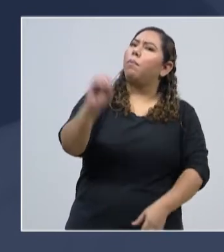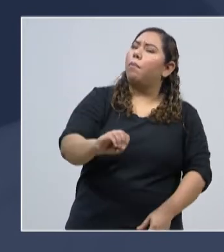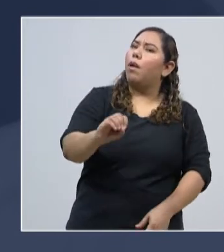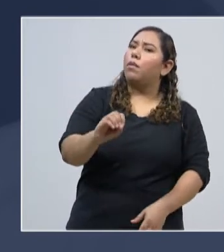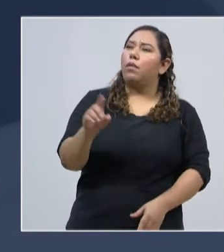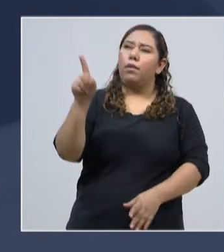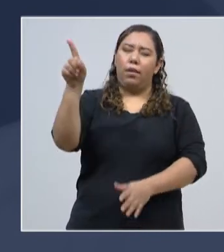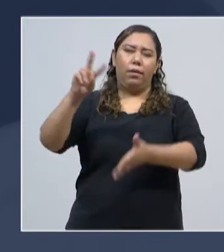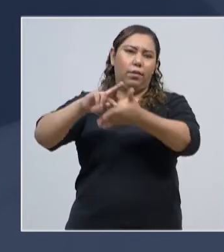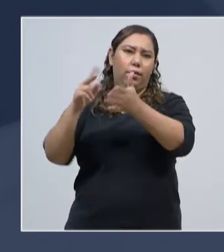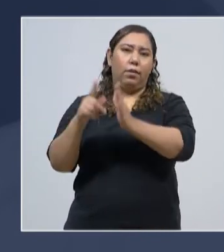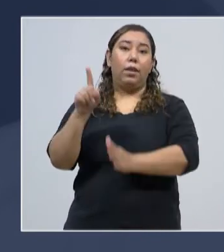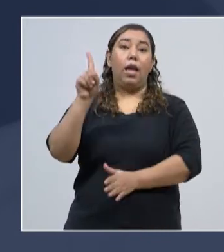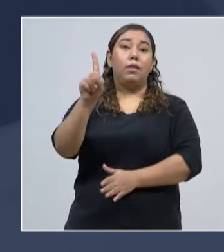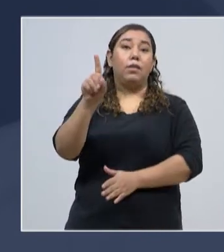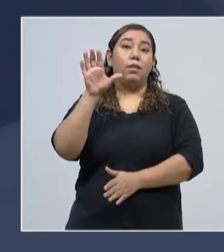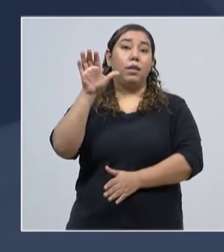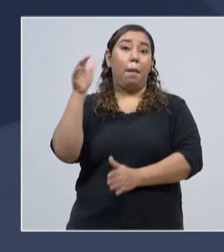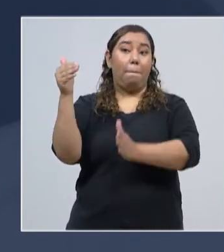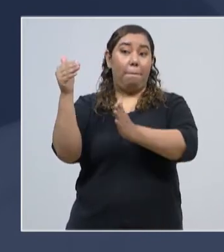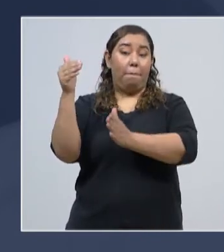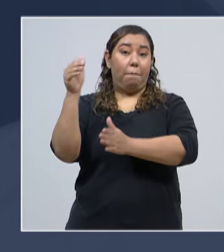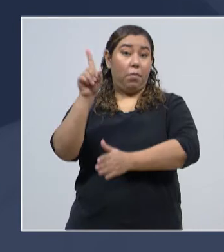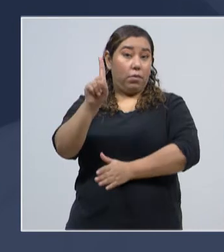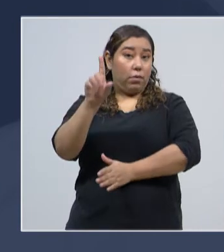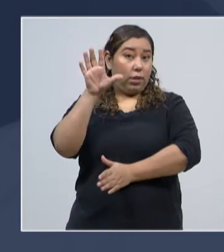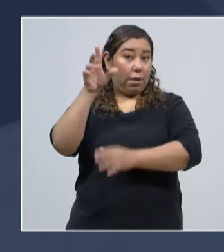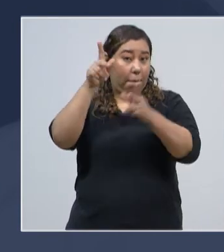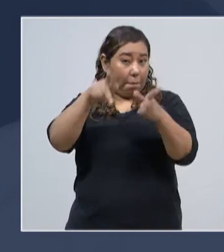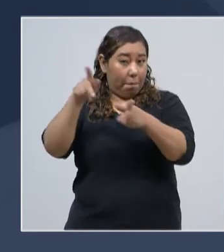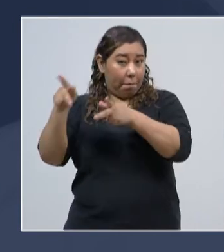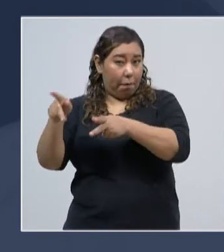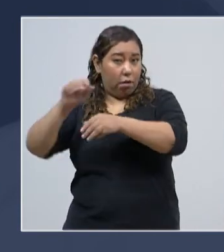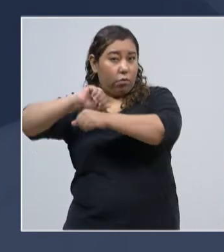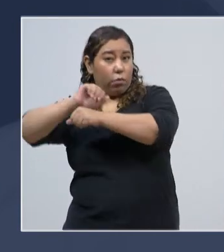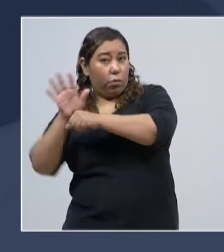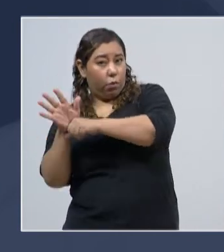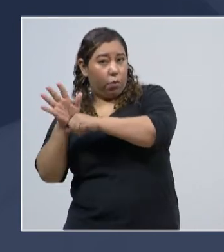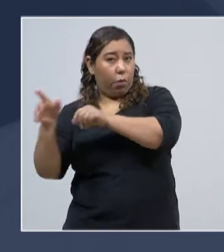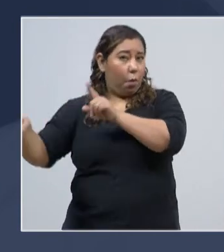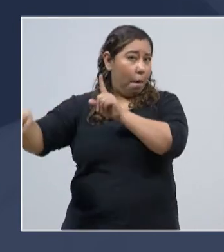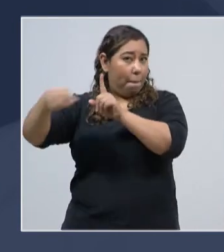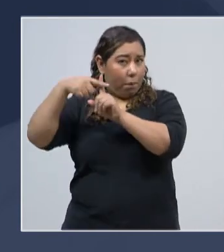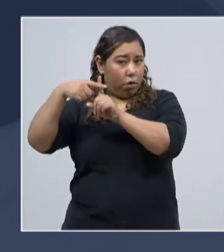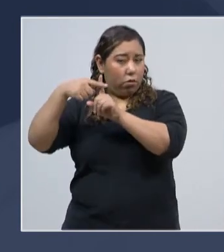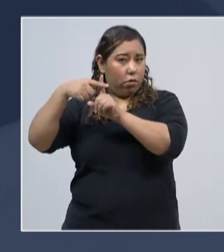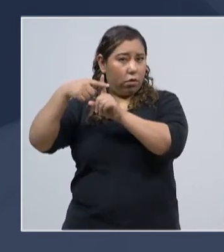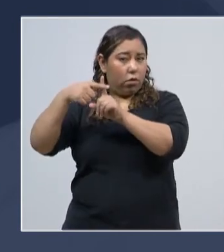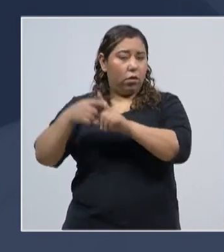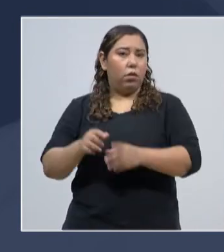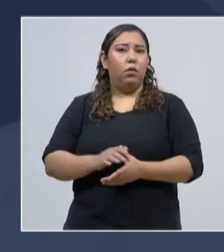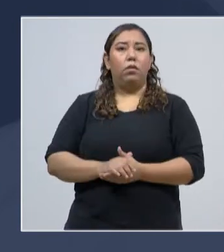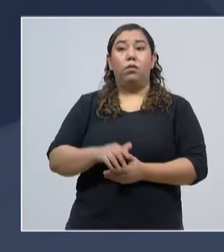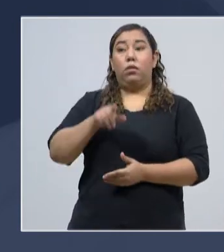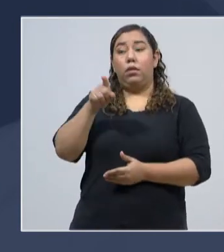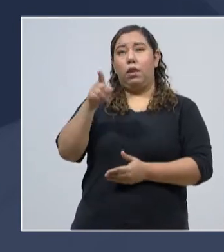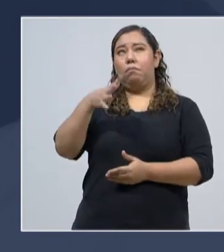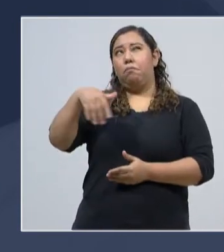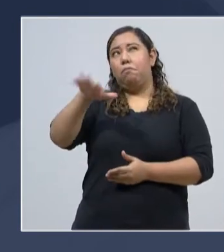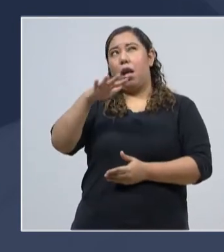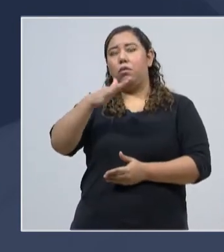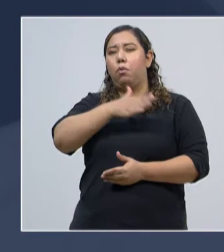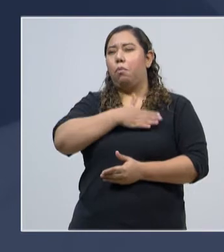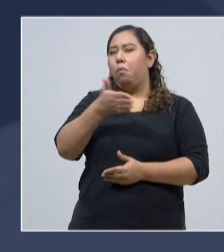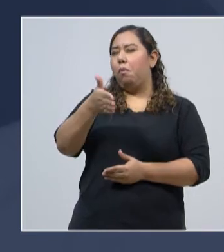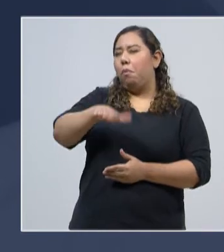personas que adquieren o que son diagnosticadas COVID-19 positivas por PCR, pues más o menos un poco